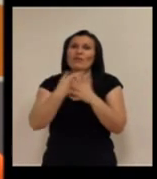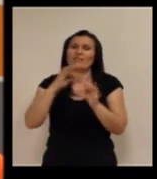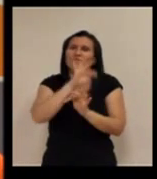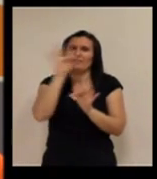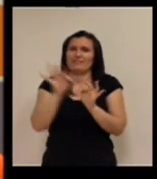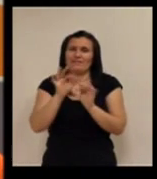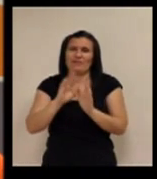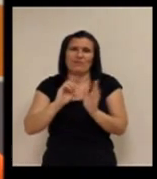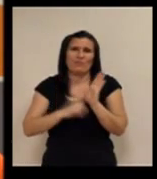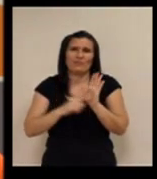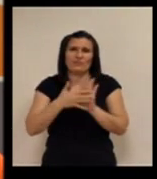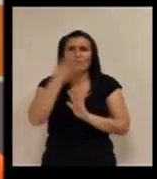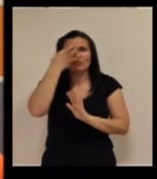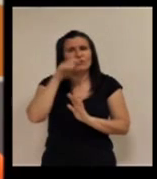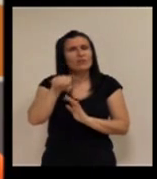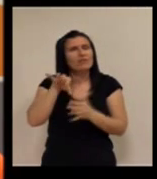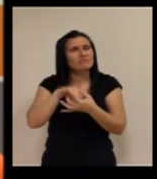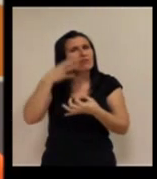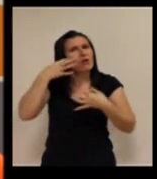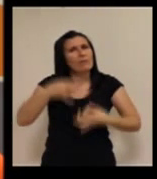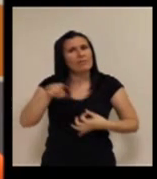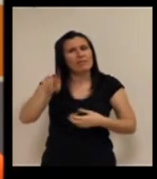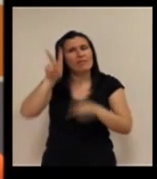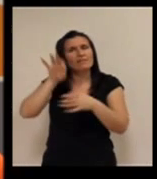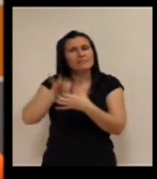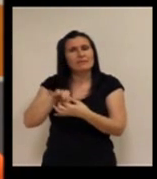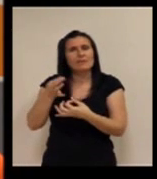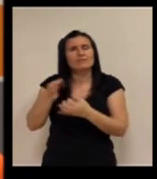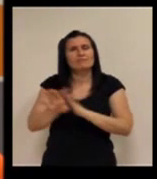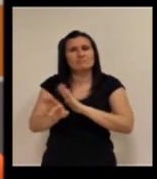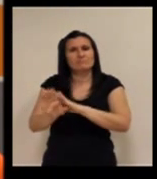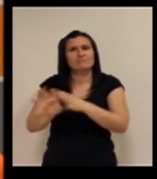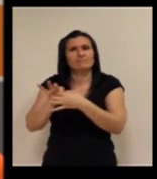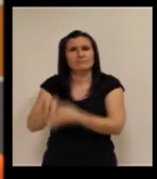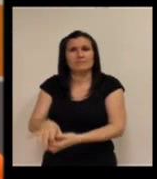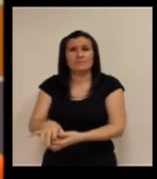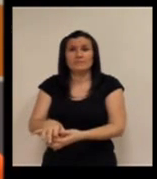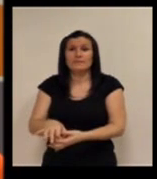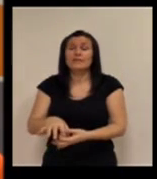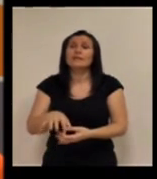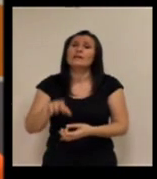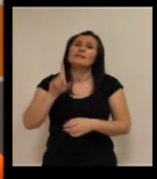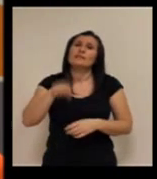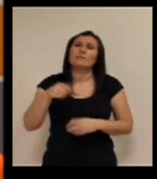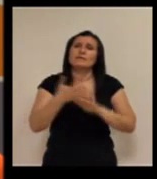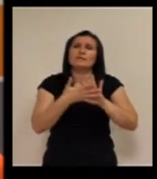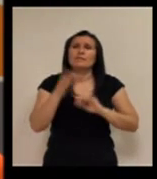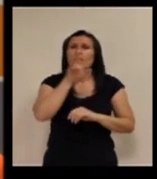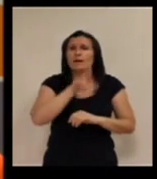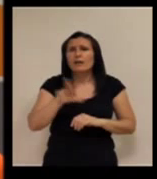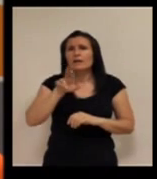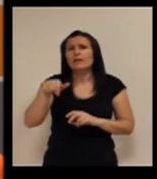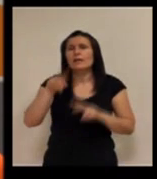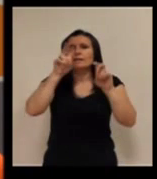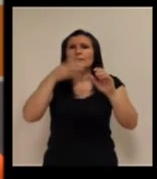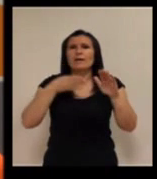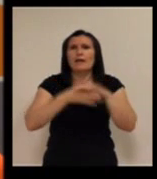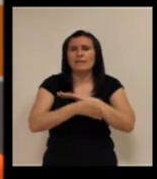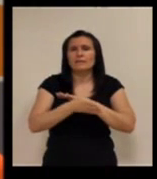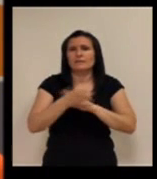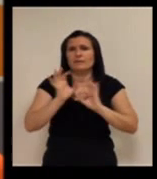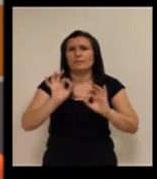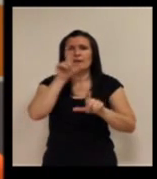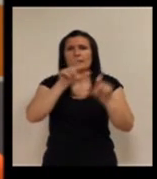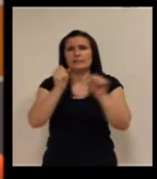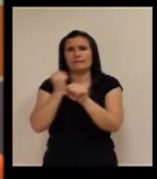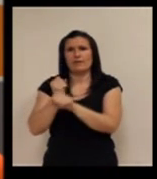y yo estoy convencida de que por ahí iremos seguro seguro y bueno se volvió a insistir mucho en el tema